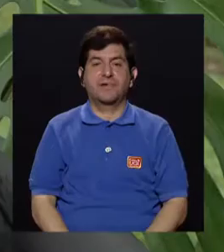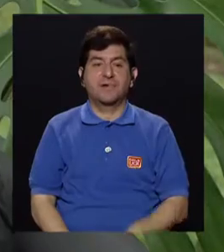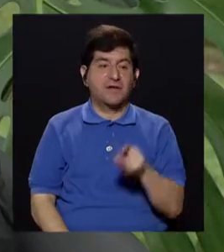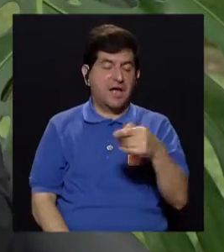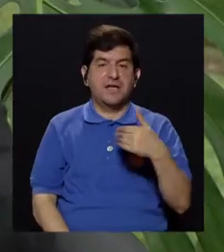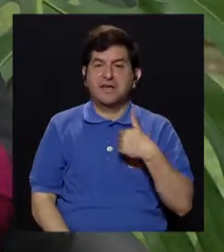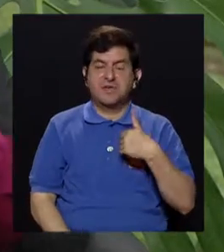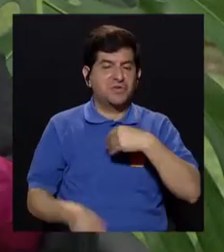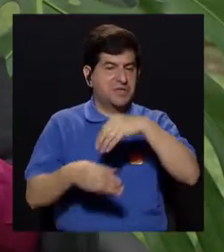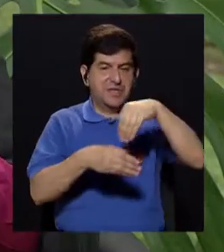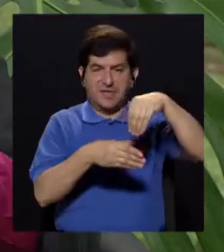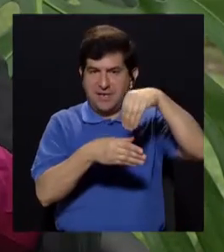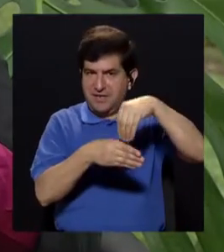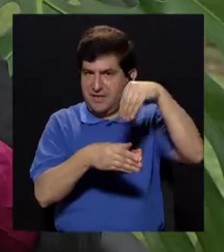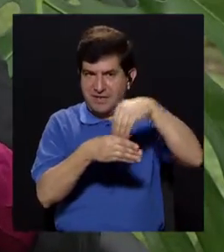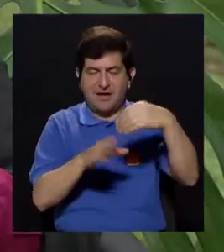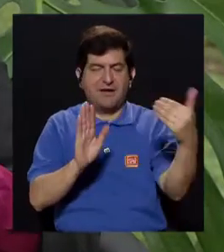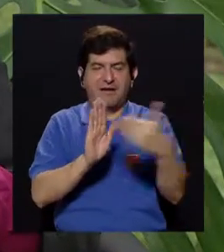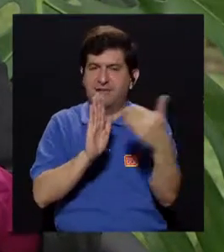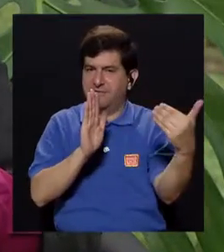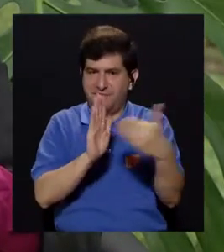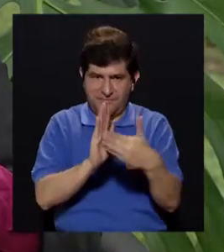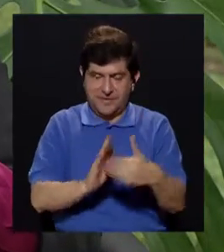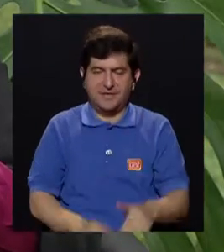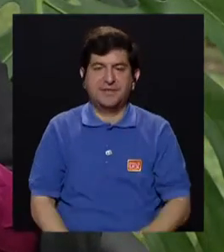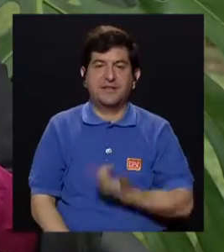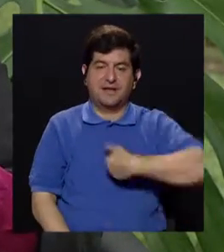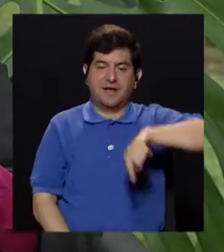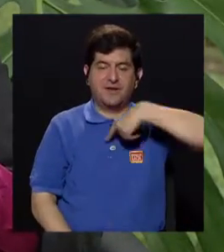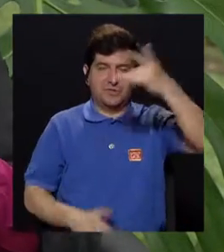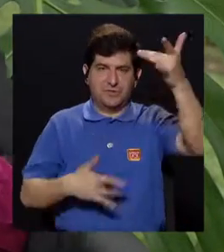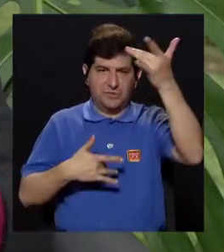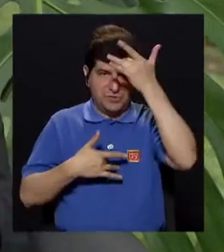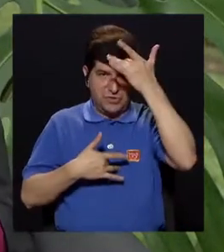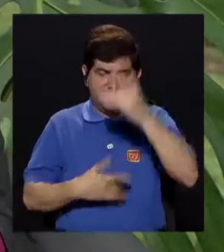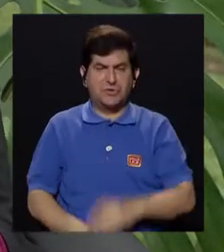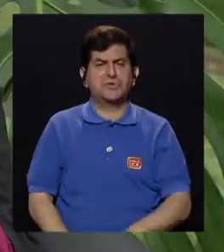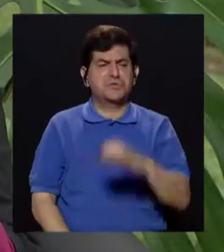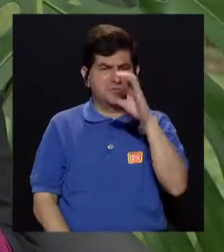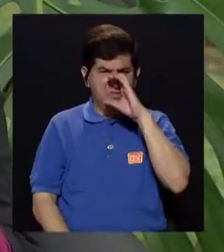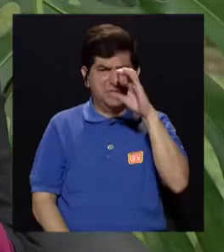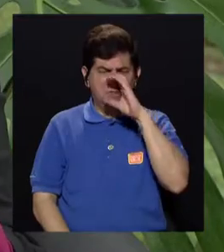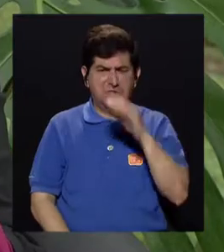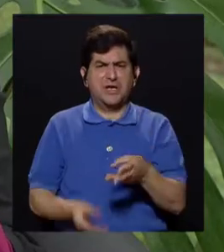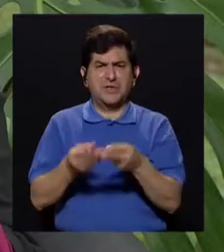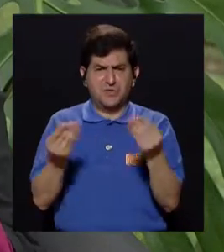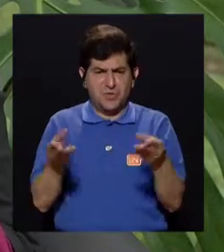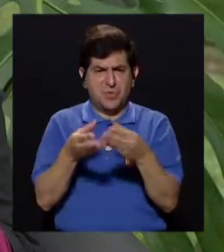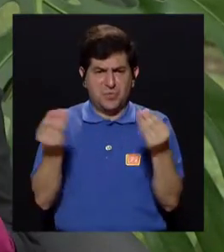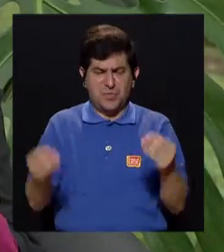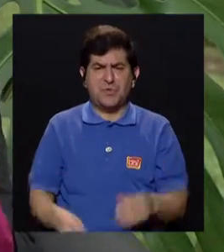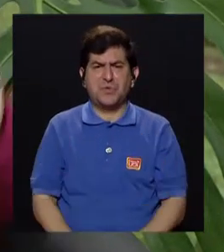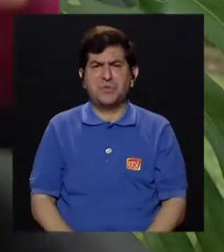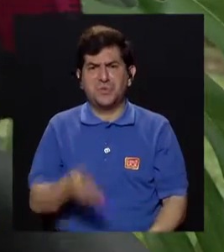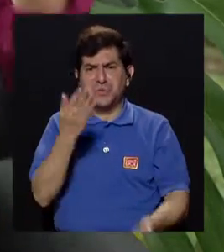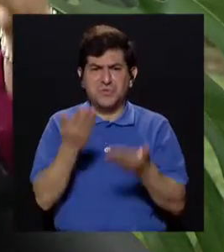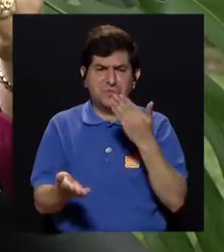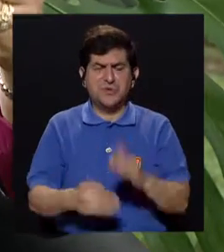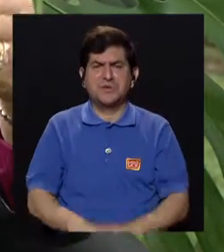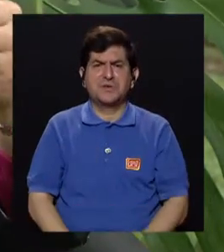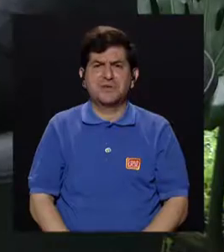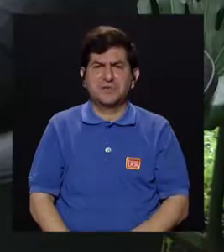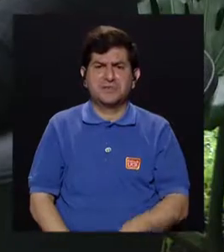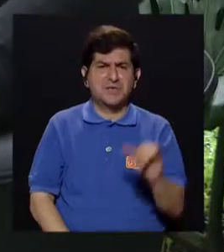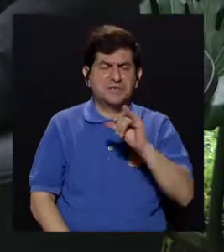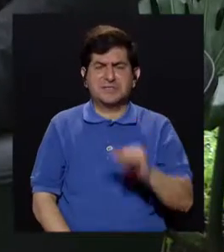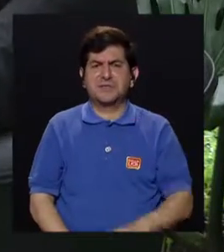le quedan sustancias que sean dañinas, que nos vayan a enfermar. Además el cerdo es un producto, podríamos decirlo como ir y conseguir el